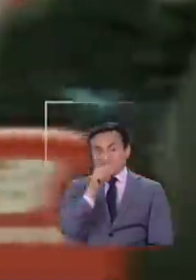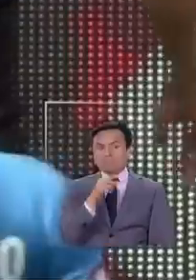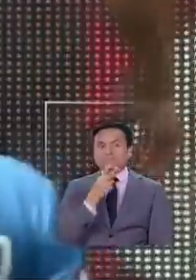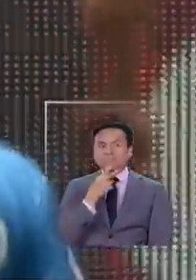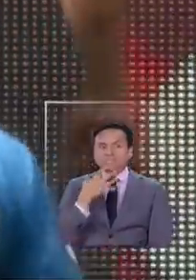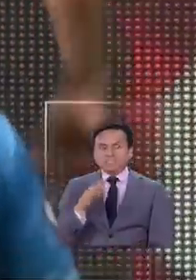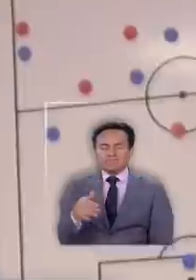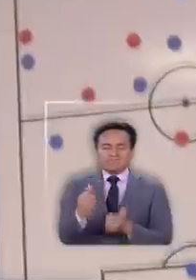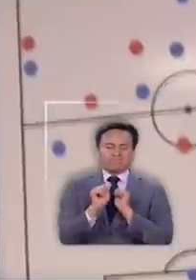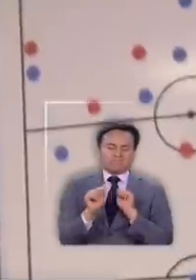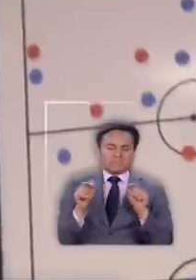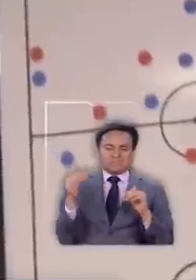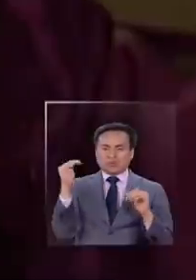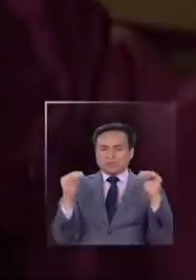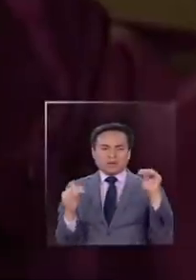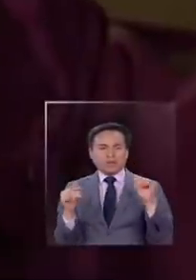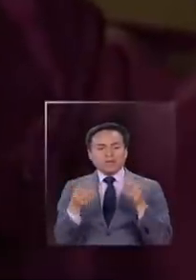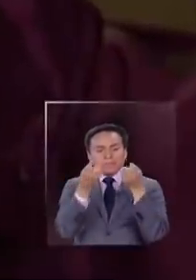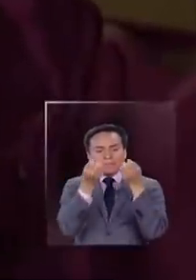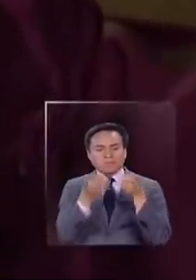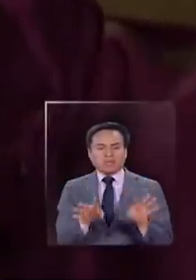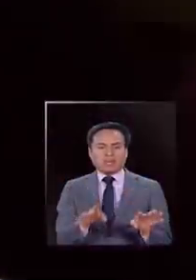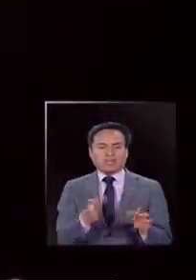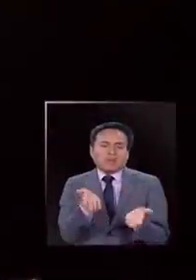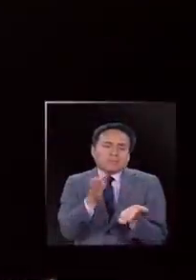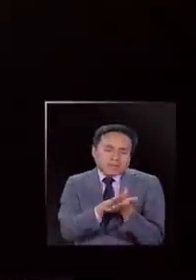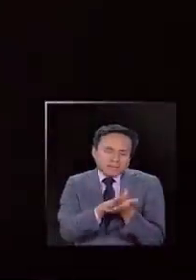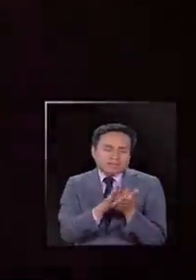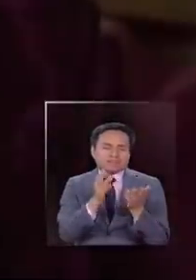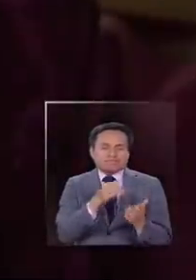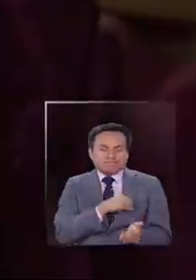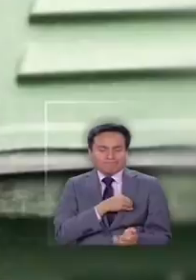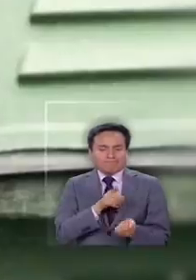derrota más amarga que se compare con la pérdida de un ser querido